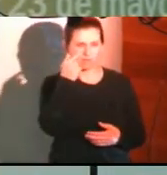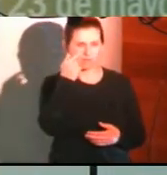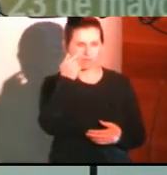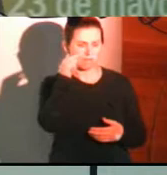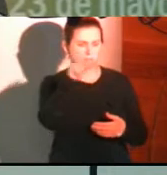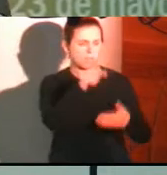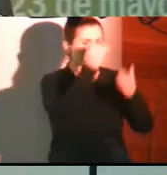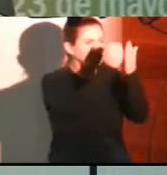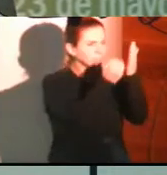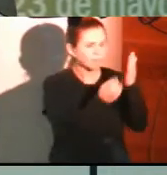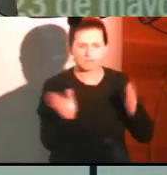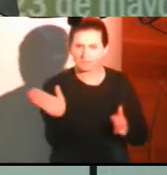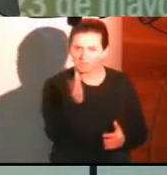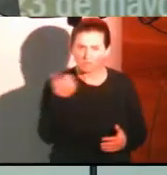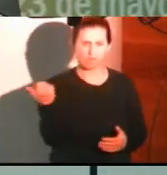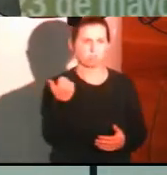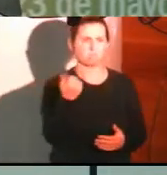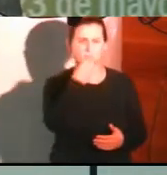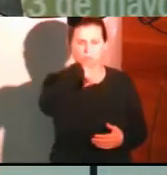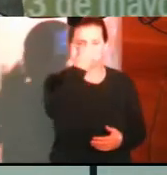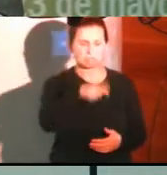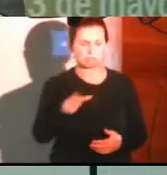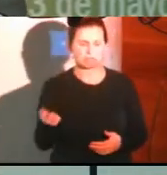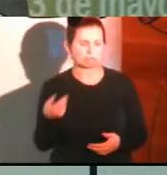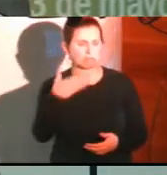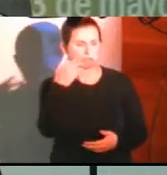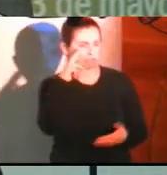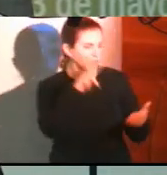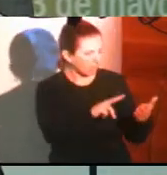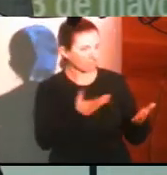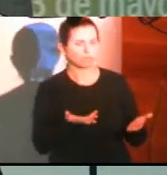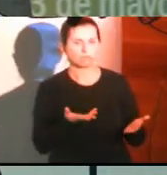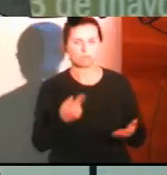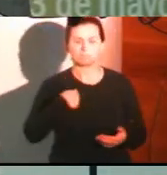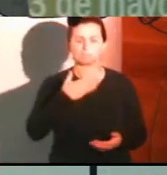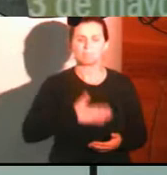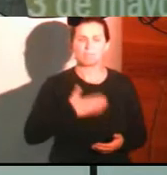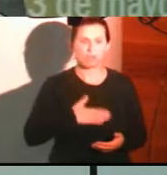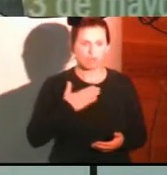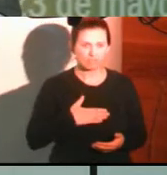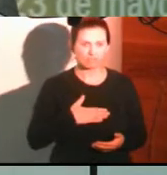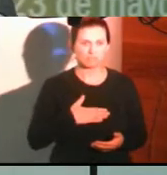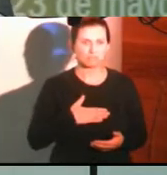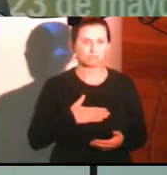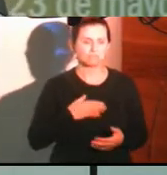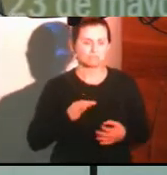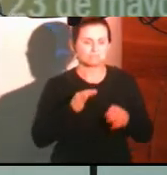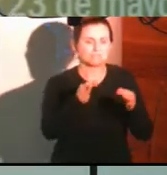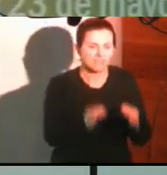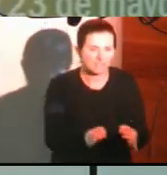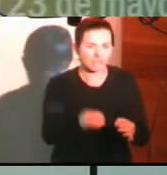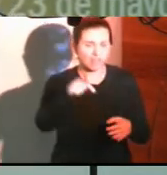confluir. Así que estamos muy contentos con esta posibilidad cierta de ir alcanzando este tipo de